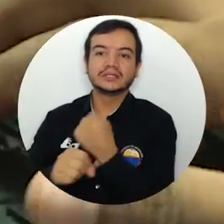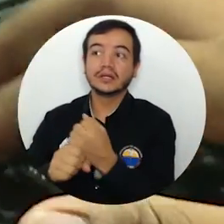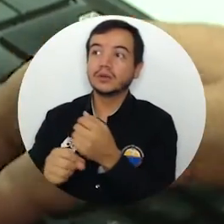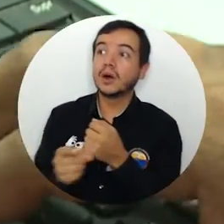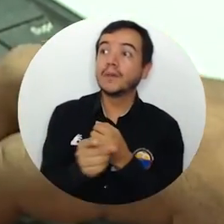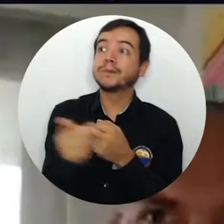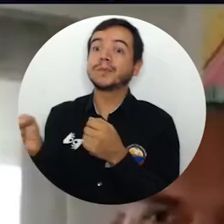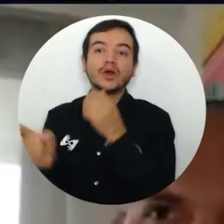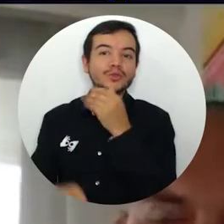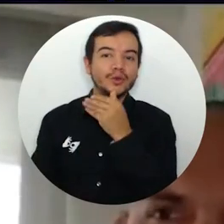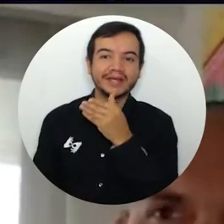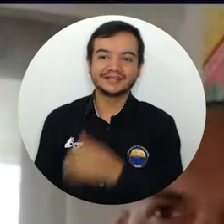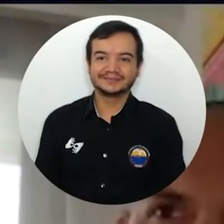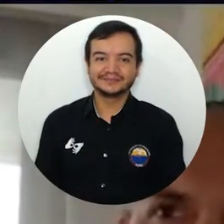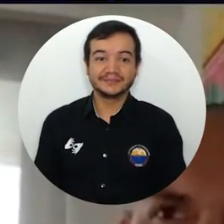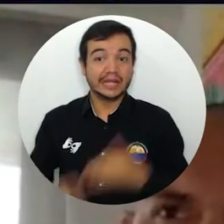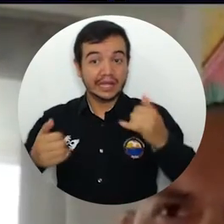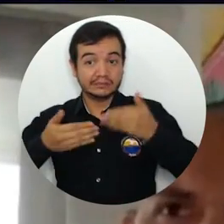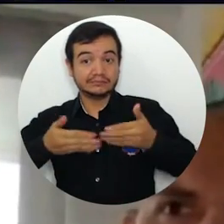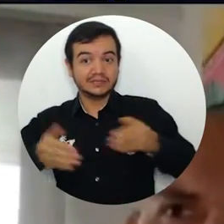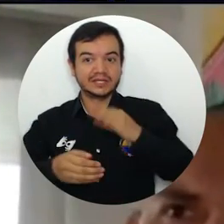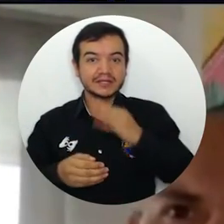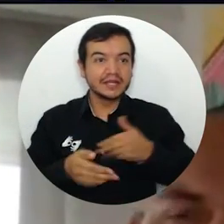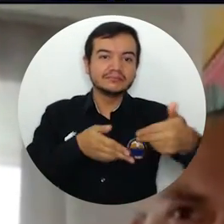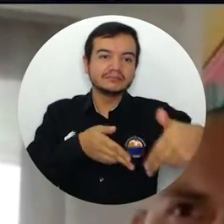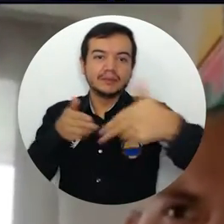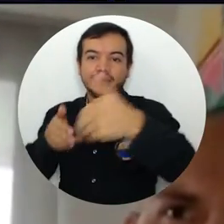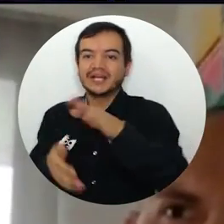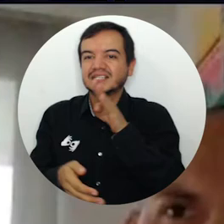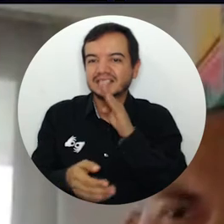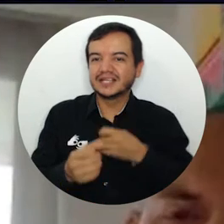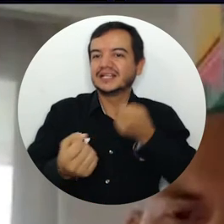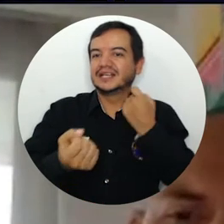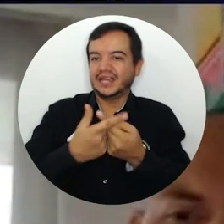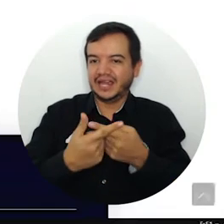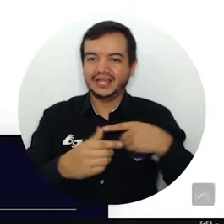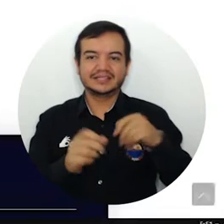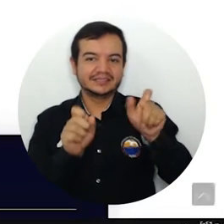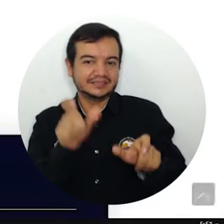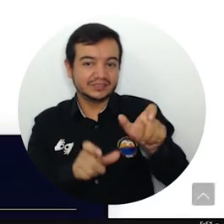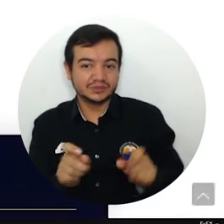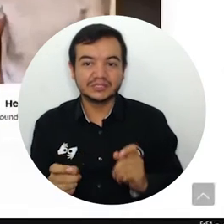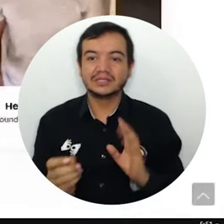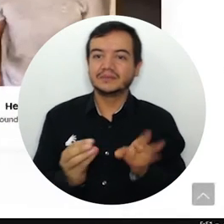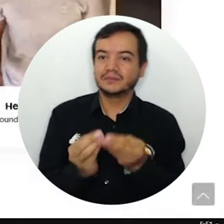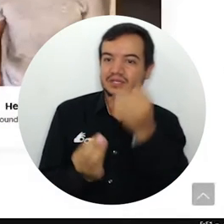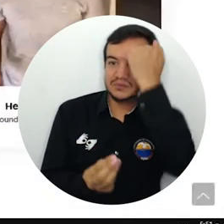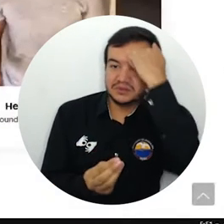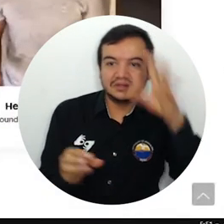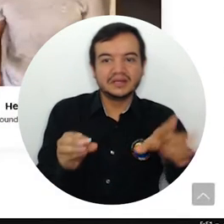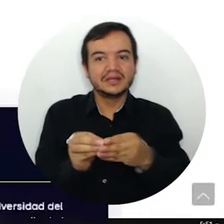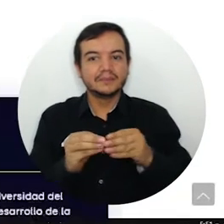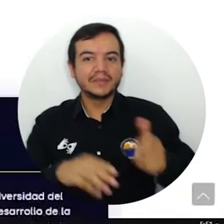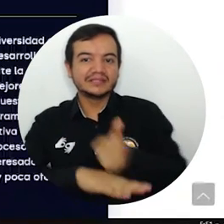cautivo que hay. En el lanzamiento donde participaron empresarios, estudiantes, egresados, docentes y directivos, se conoció que la